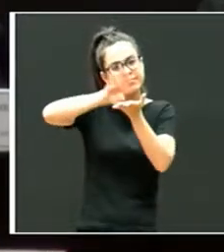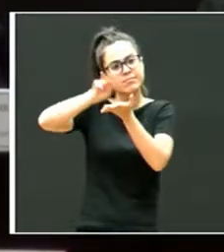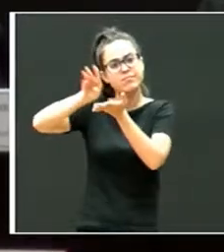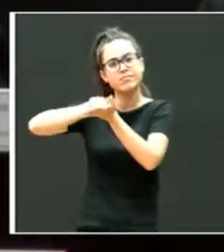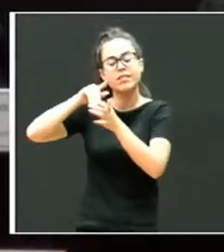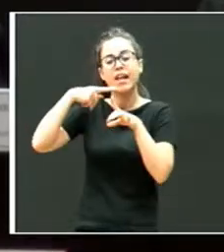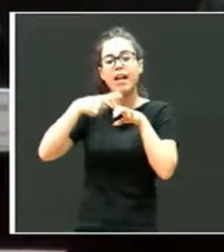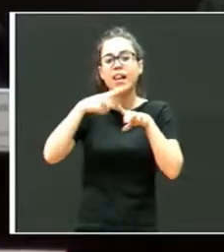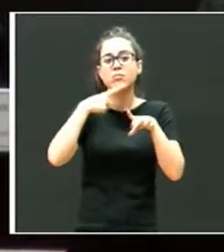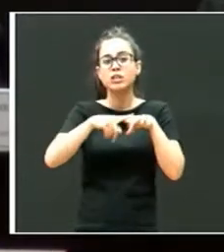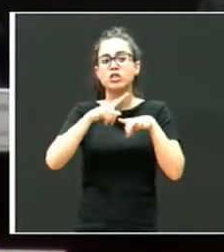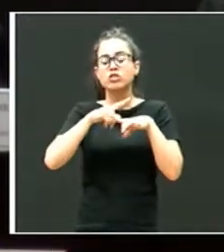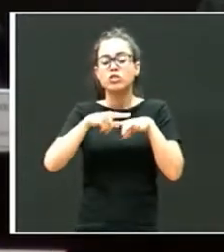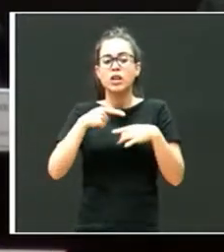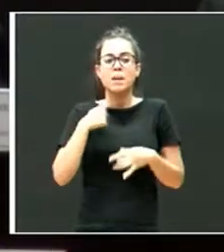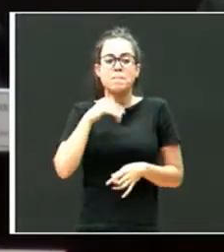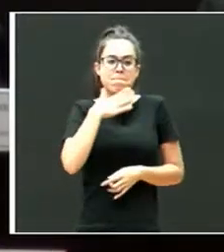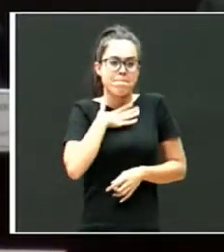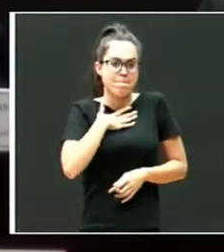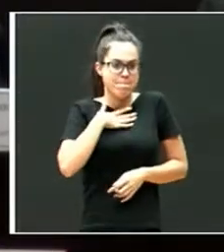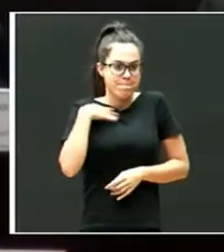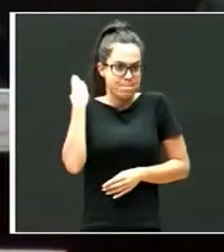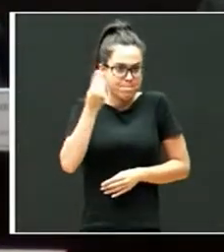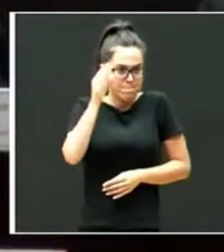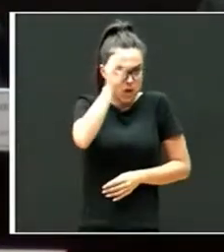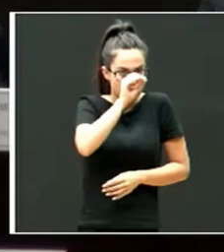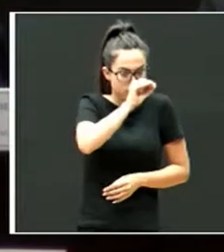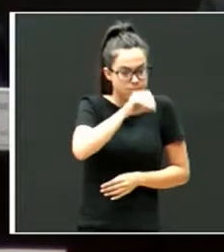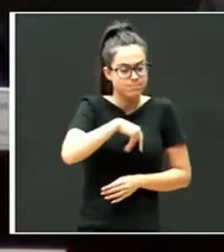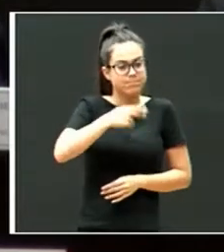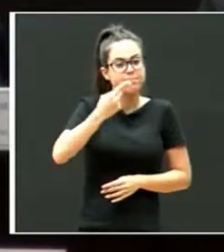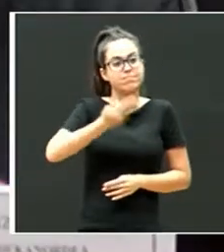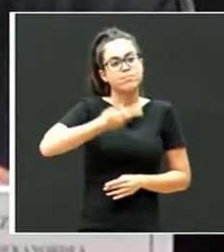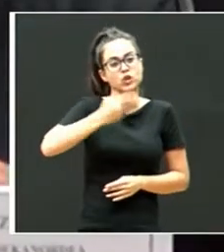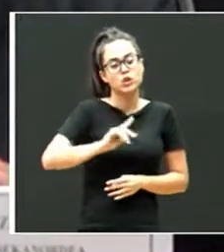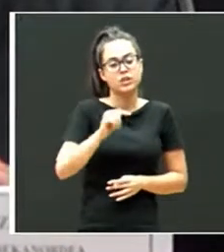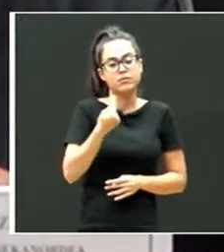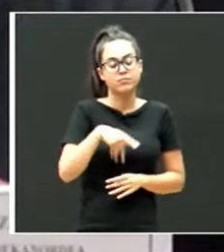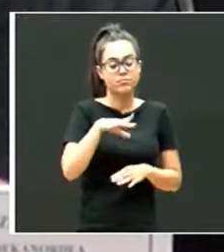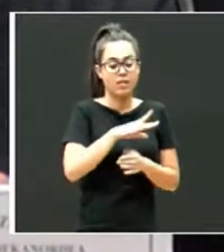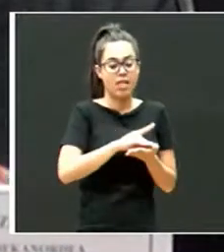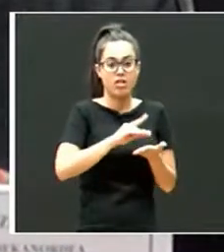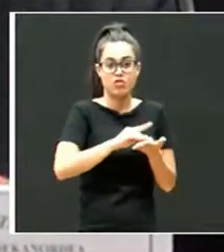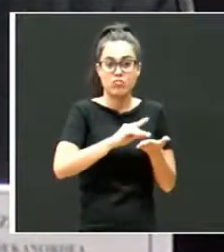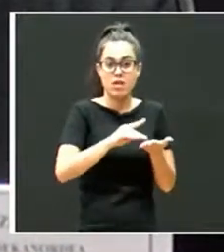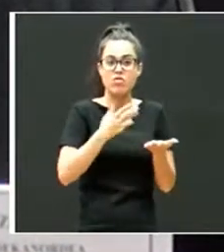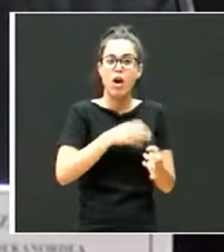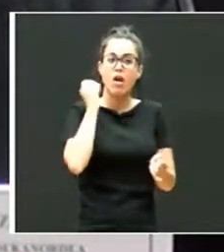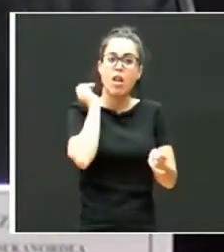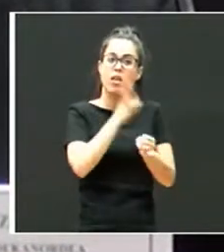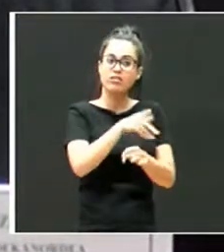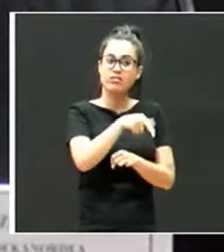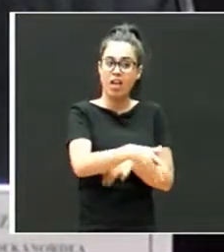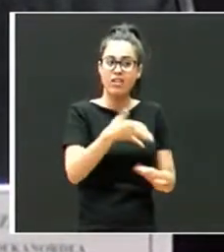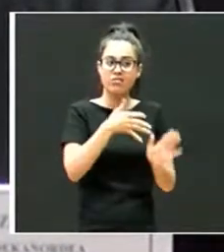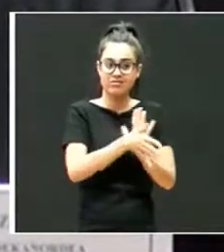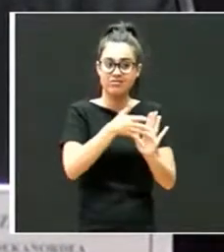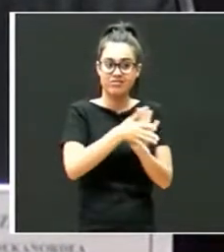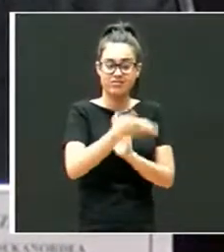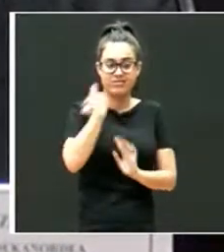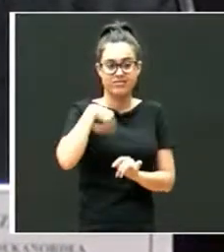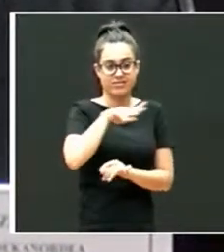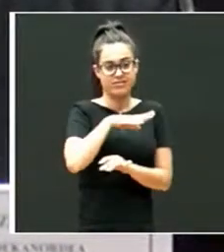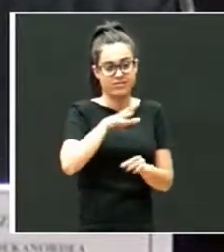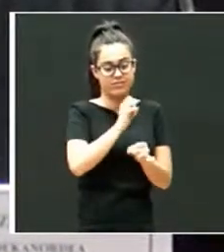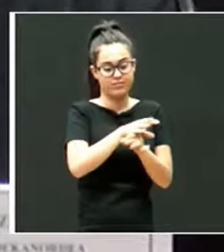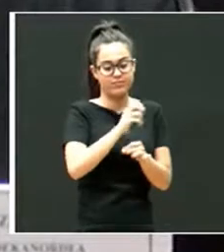parecen los más importantes, que al final yo creo que en el propio documento vienen definidos esos retos. Aunque, como ha dicho